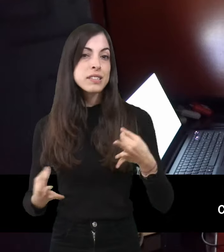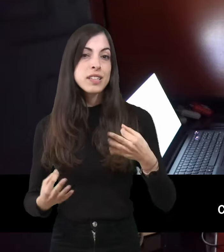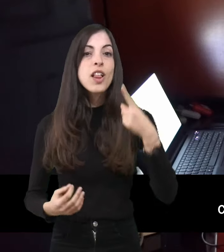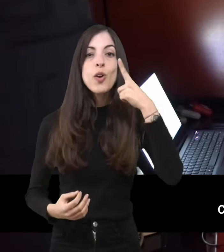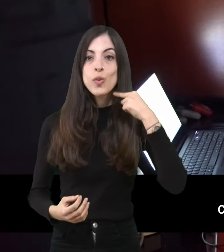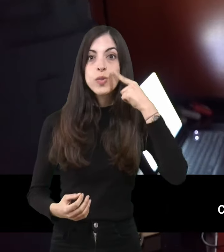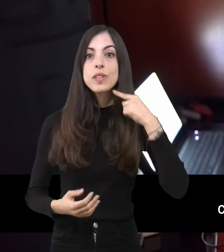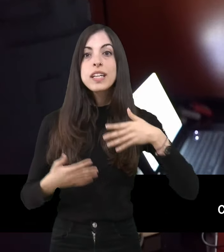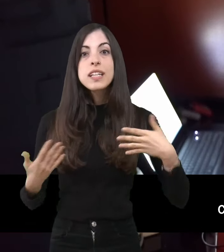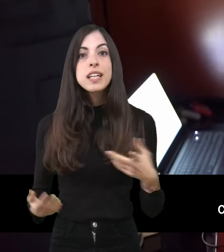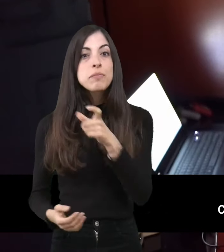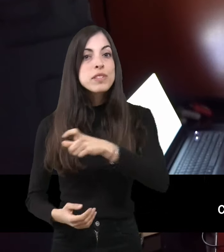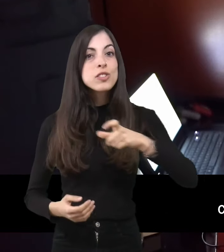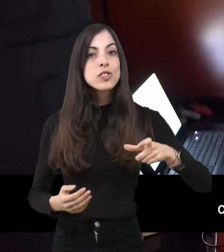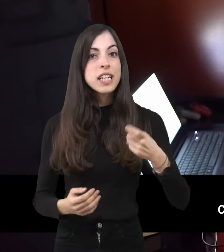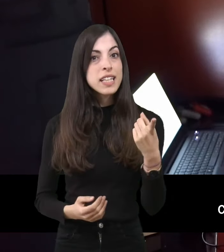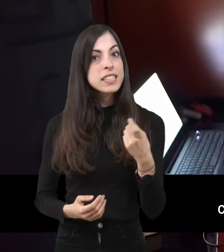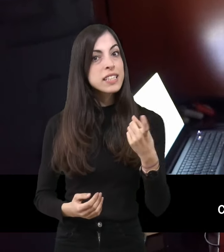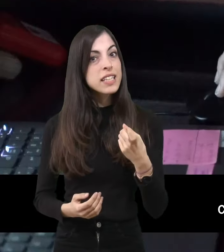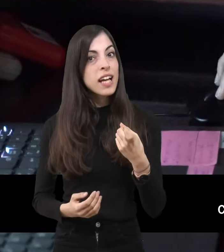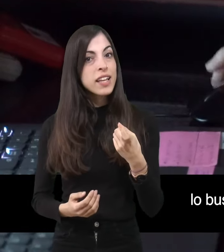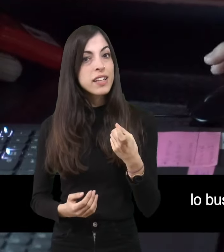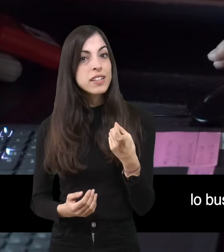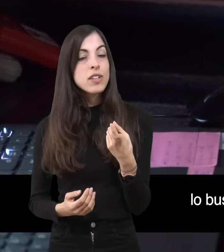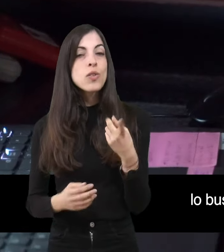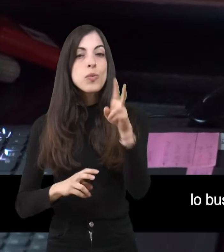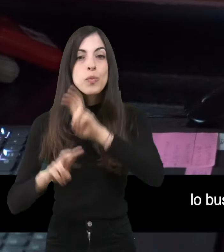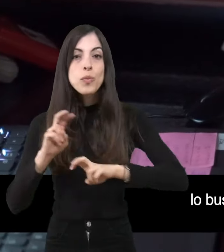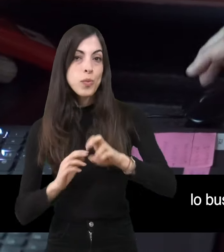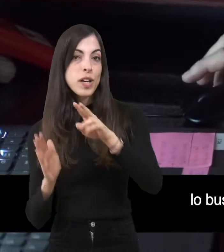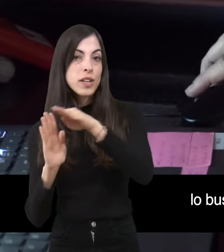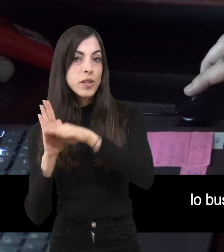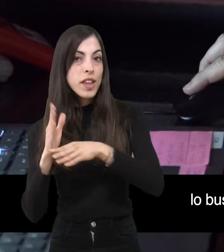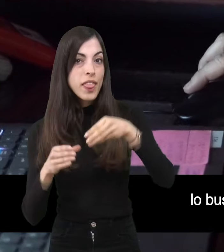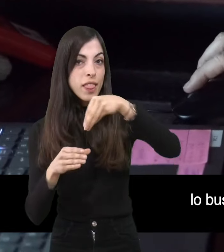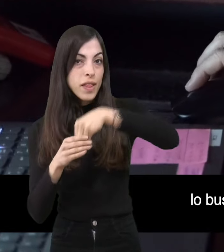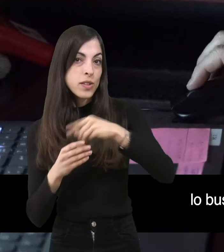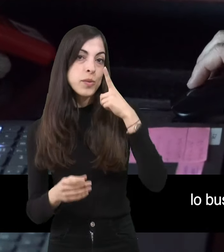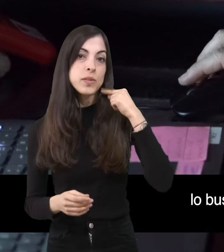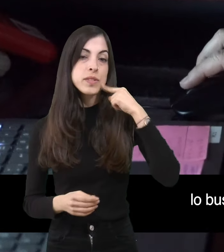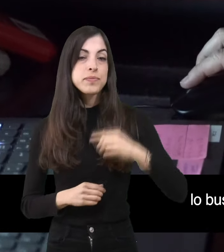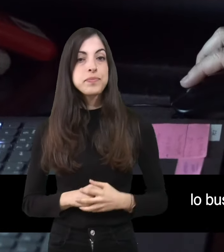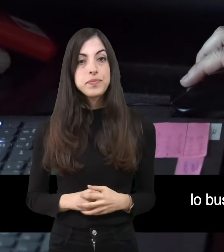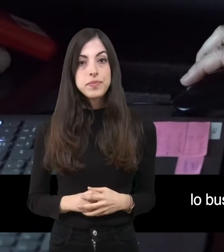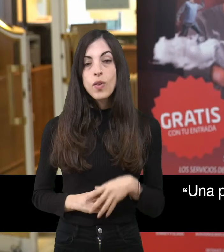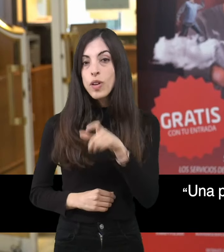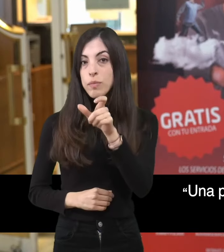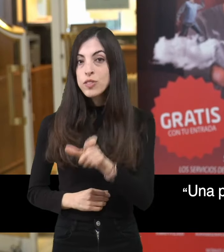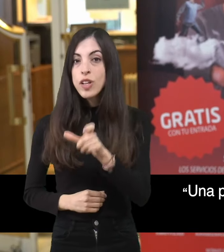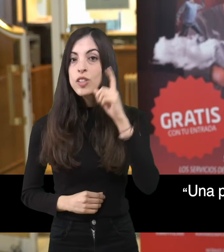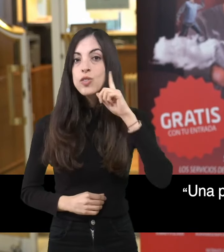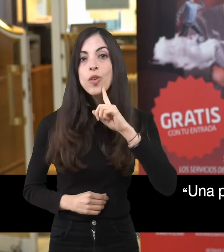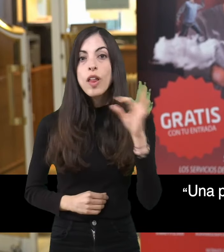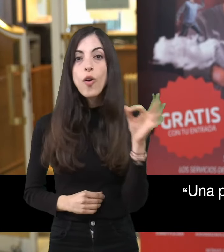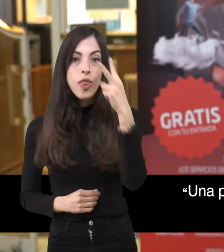convertirlo en costumbre y que las personas con estas necesidades lo busquen dentro de las programaciones como algo habitual. Que una